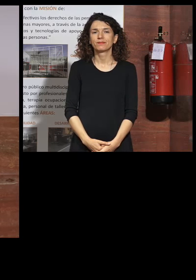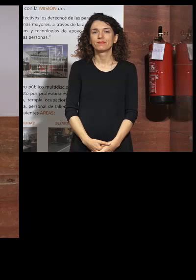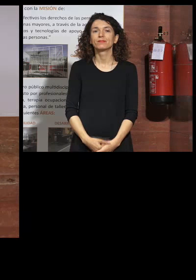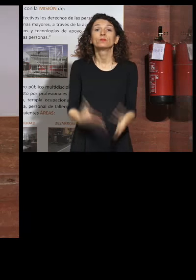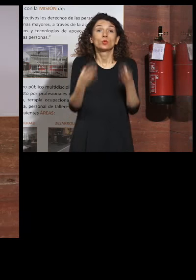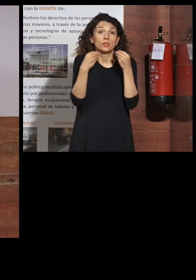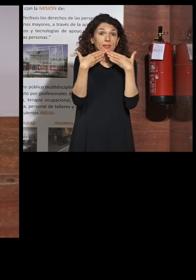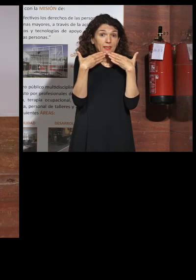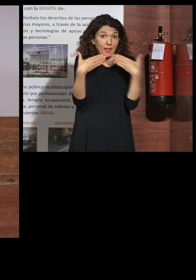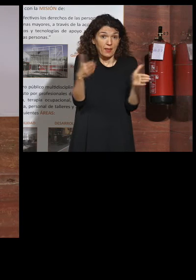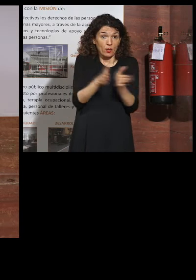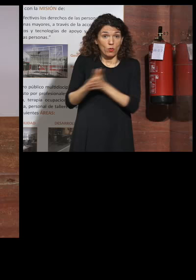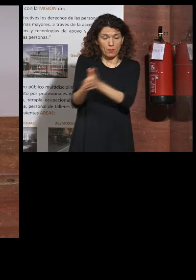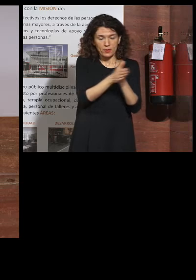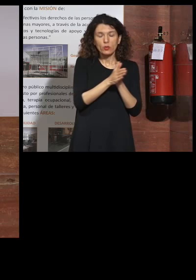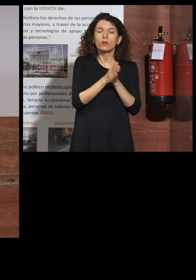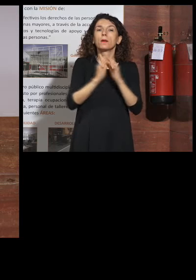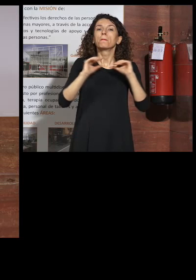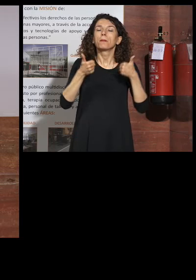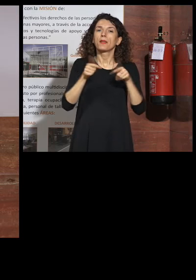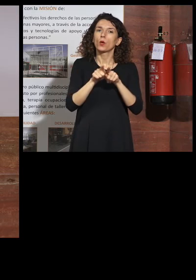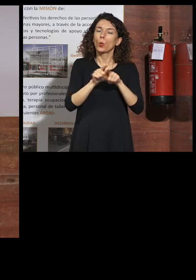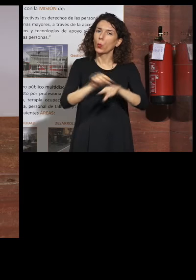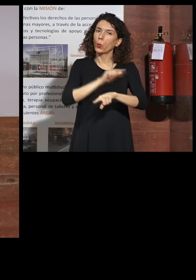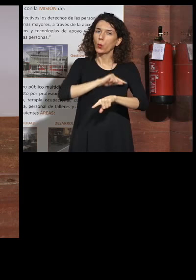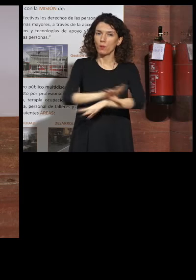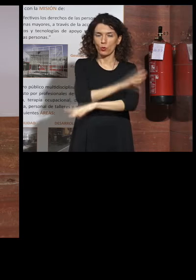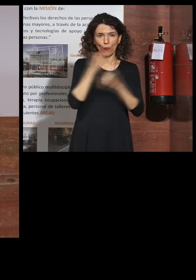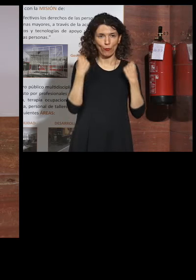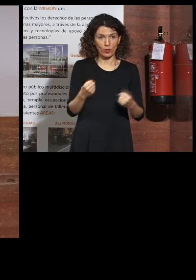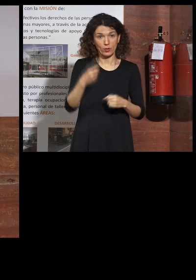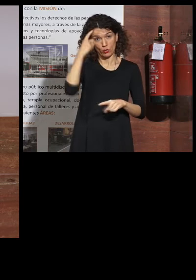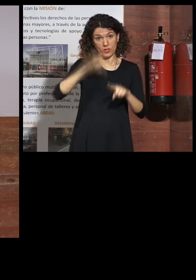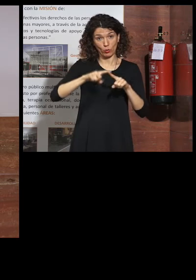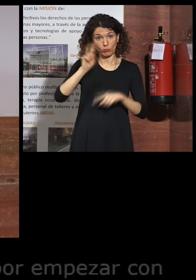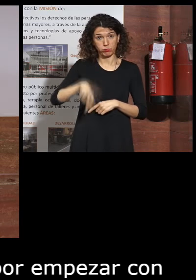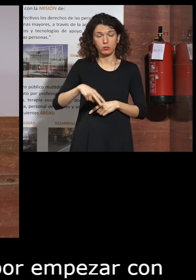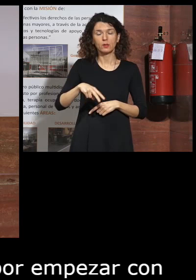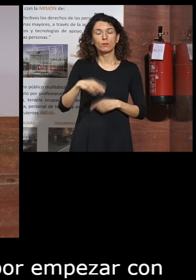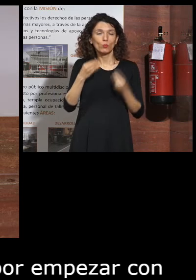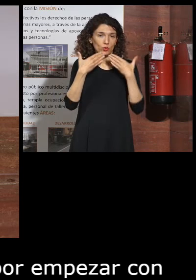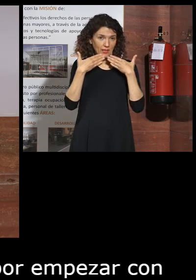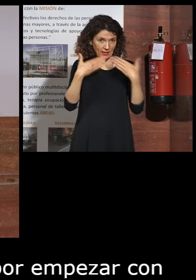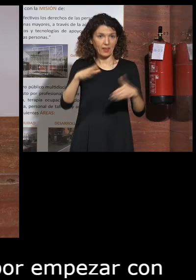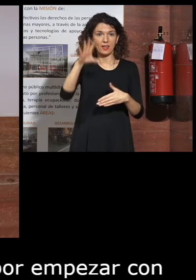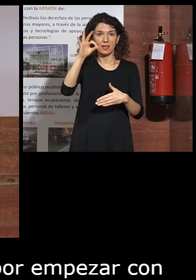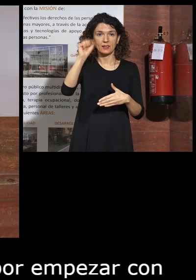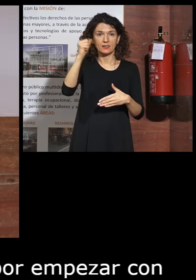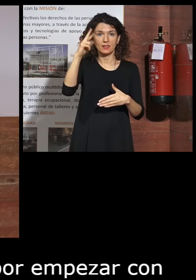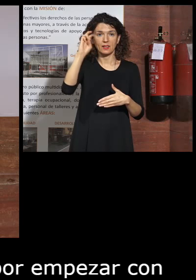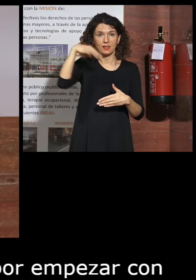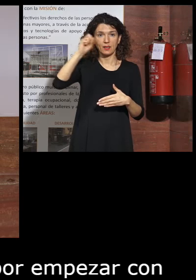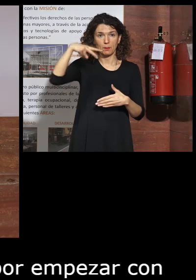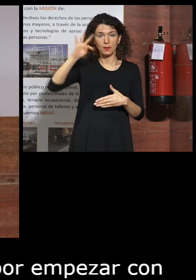muchísimas gracias compañero por empezar con tanta emoción yo como psicóloga y agradezco a Sacramento que ya nos ha dejado este